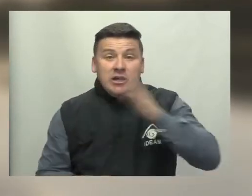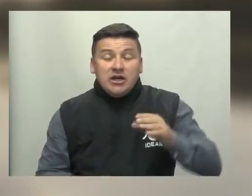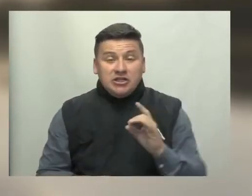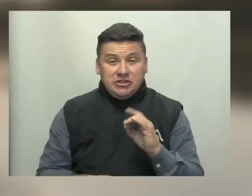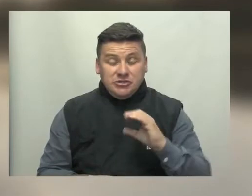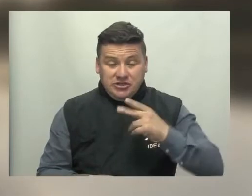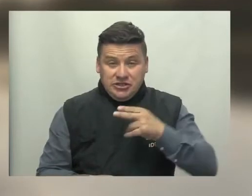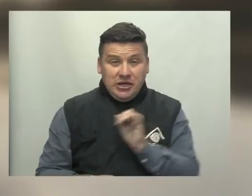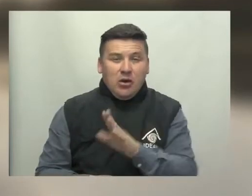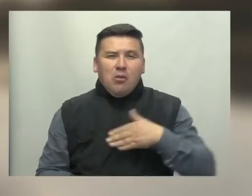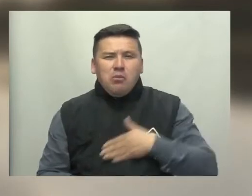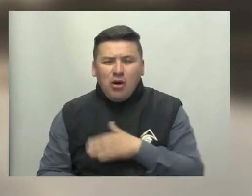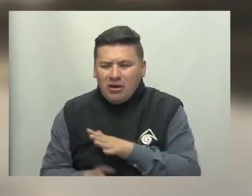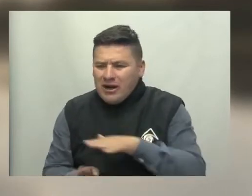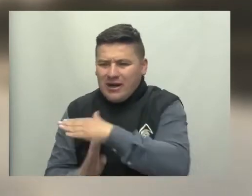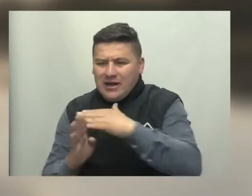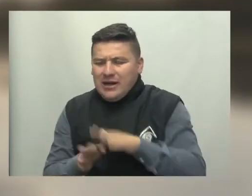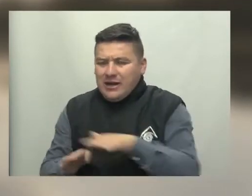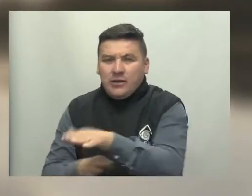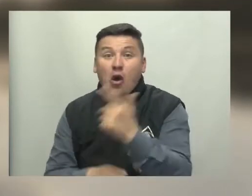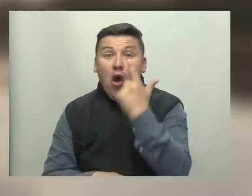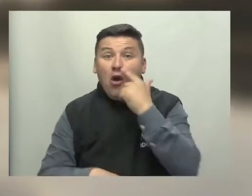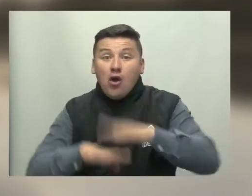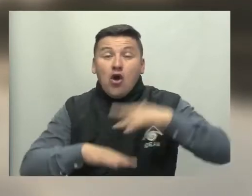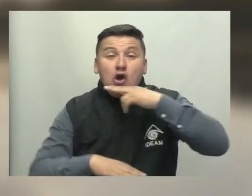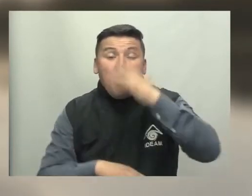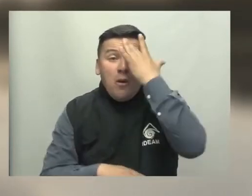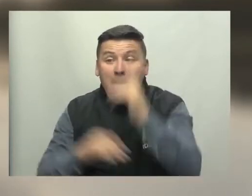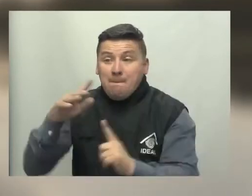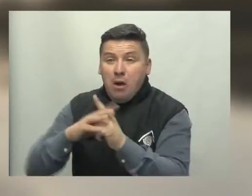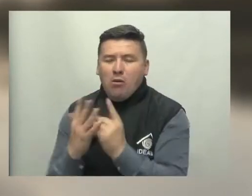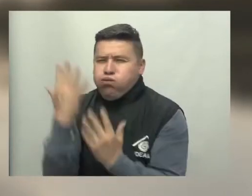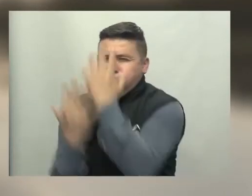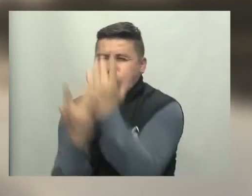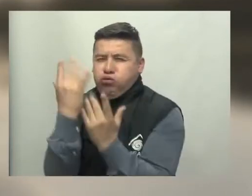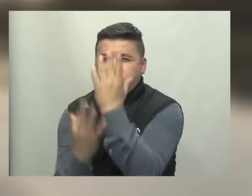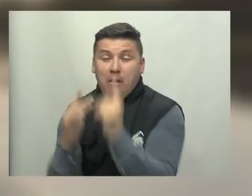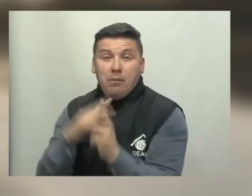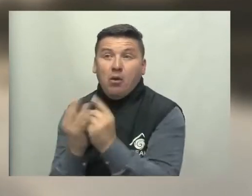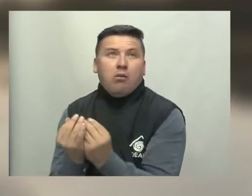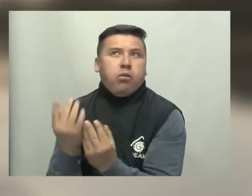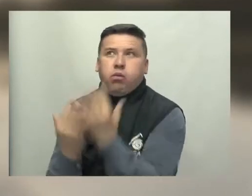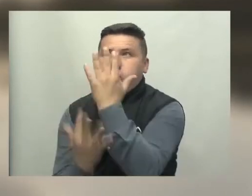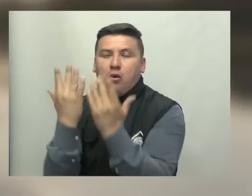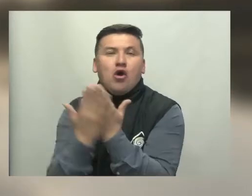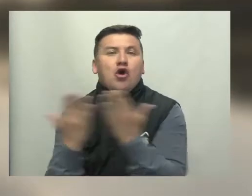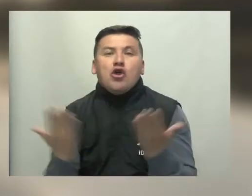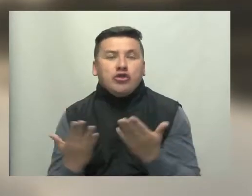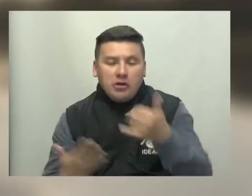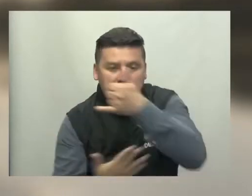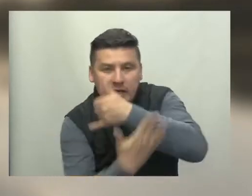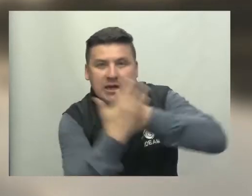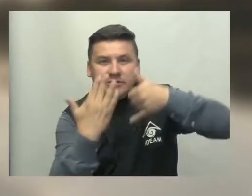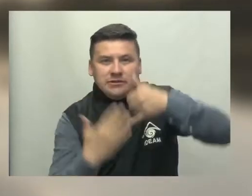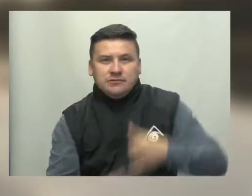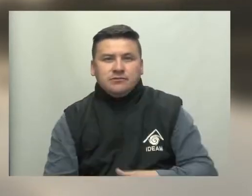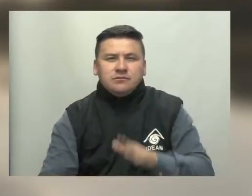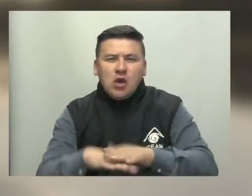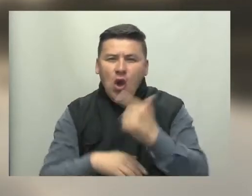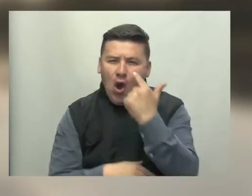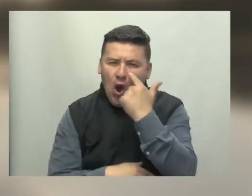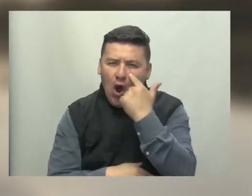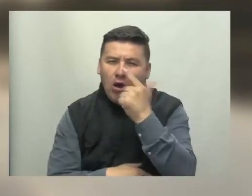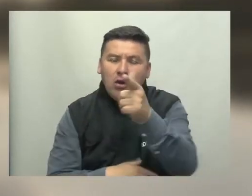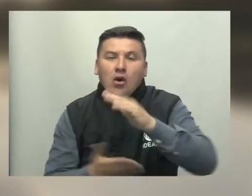Nechía, Antioquia y Pinillos, Bolívar. Alerta roja por alta amenaza de incendios forestales en varias regiones a lo largo del territorio nacional.